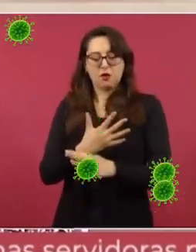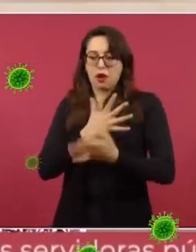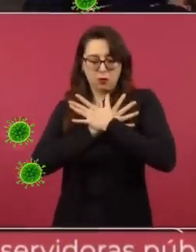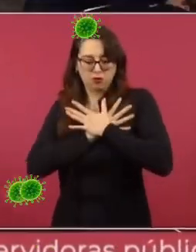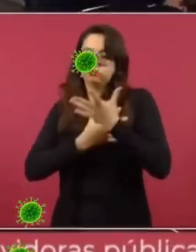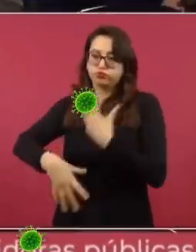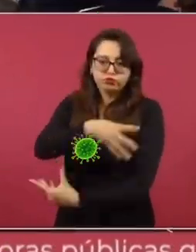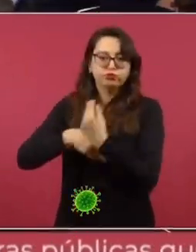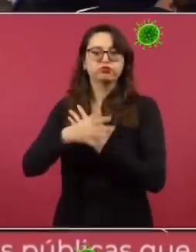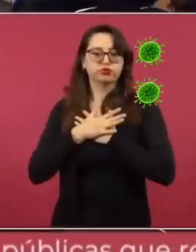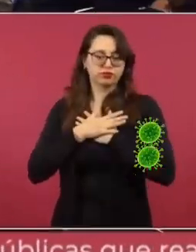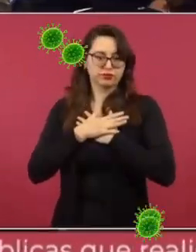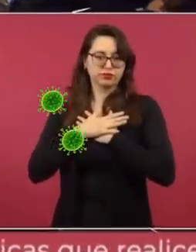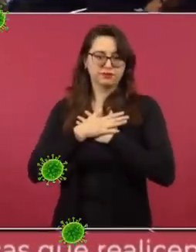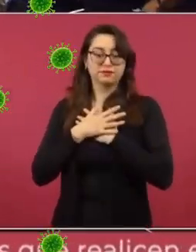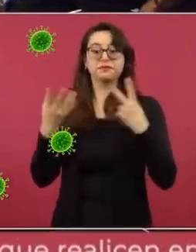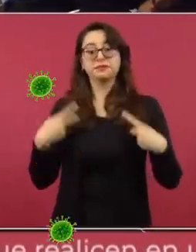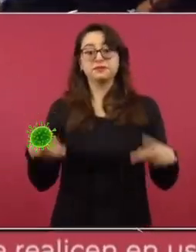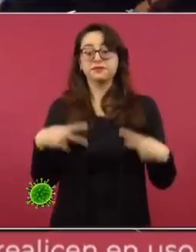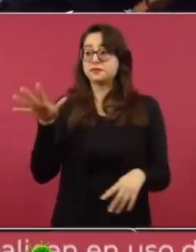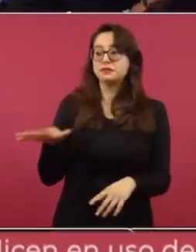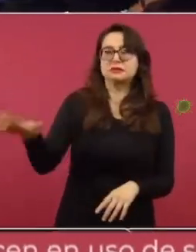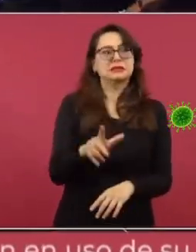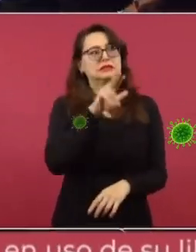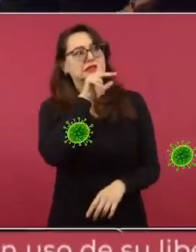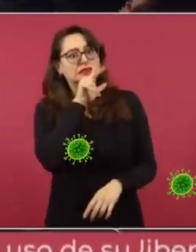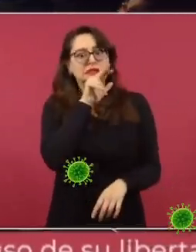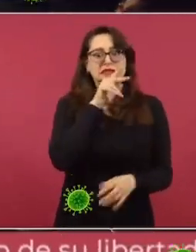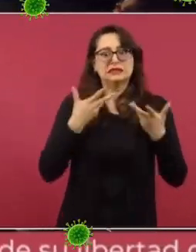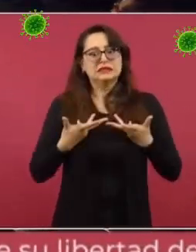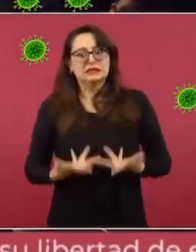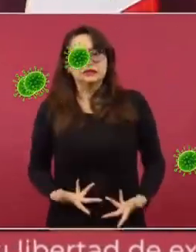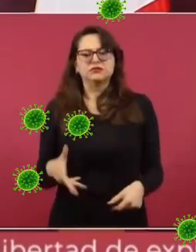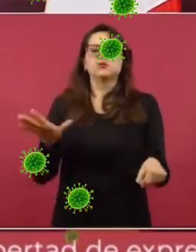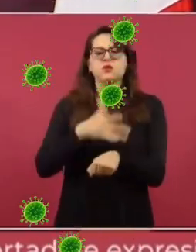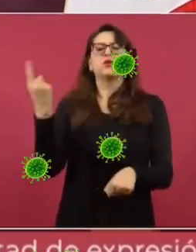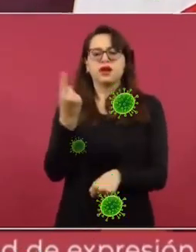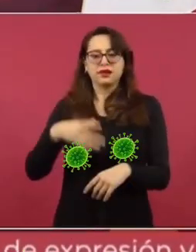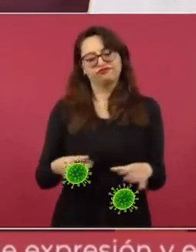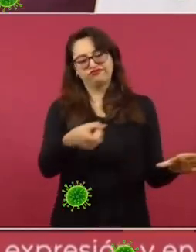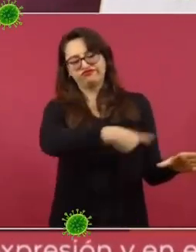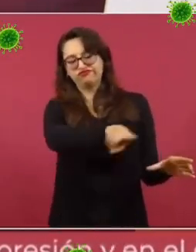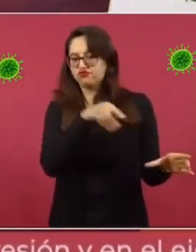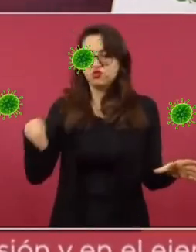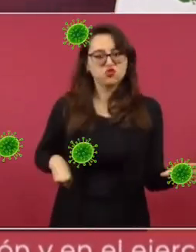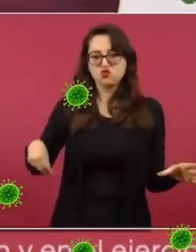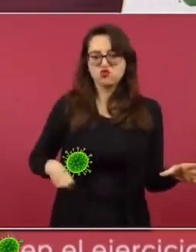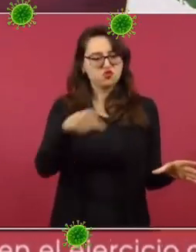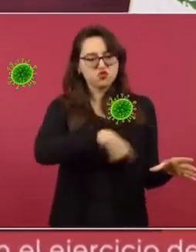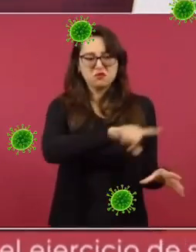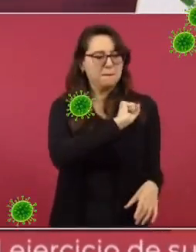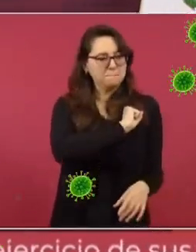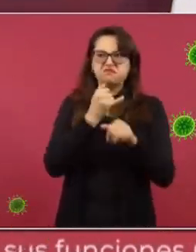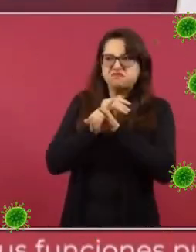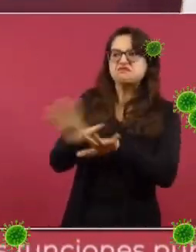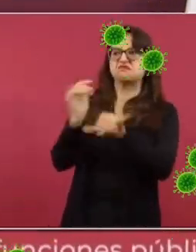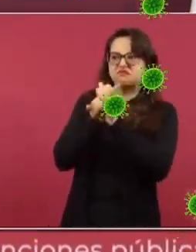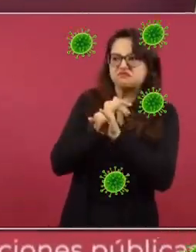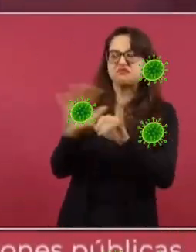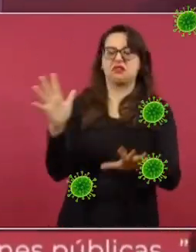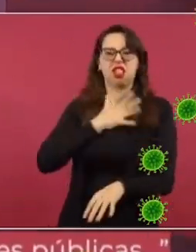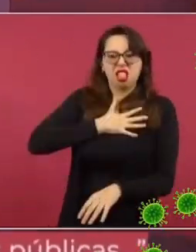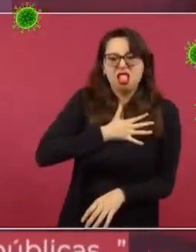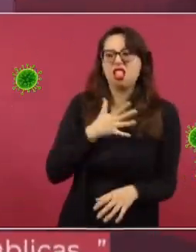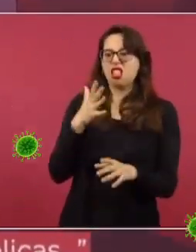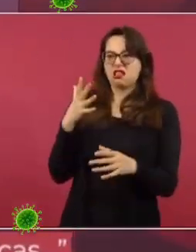llegó a preocuparse porque hubo sensacionalismo, amarillismo, mala fe. Pero